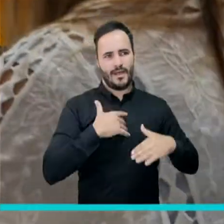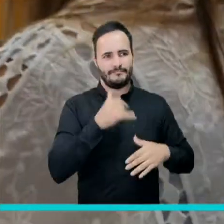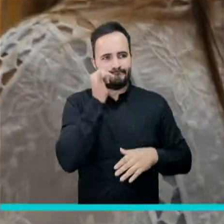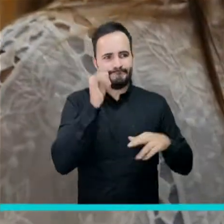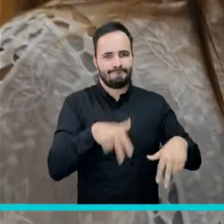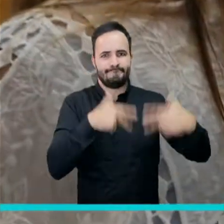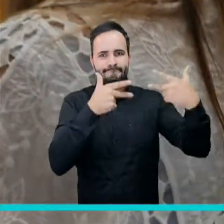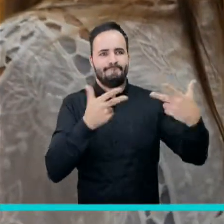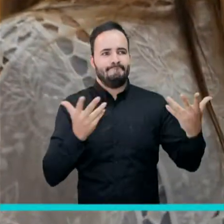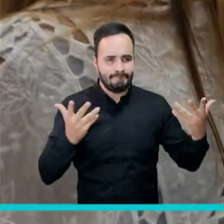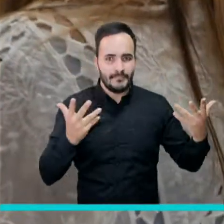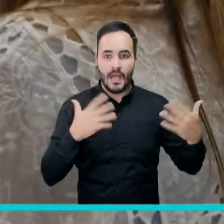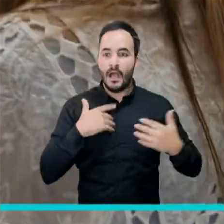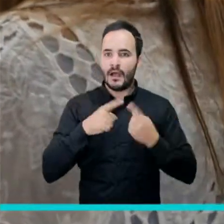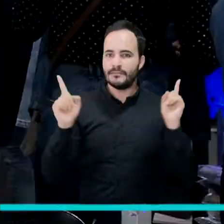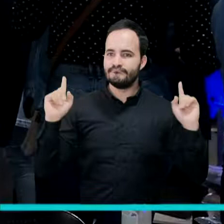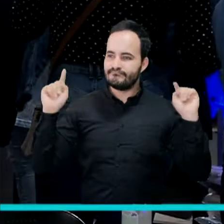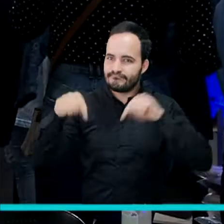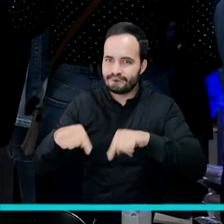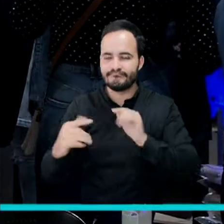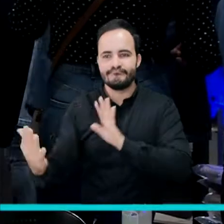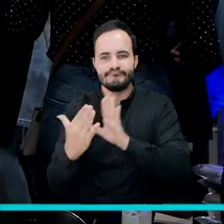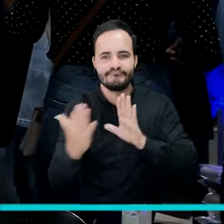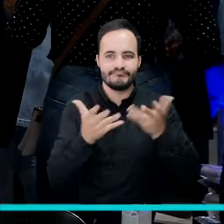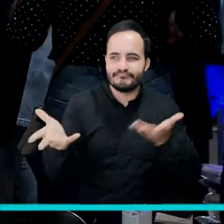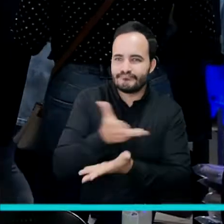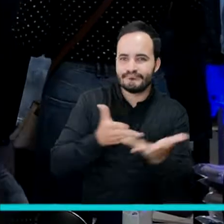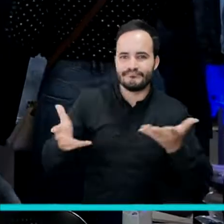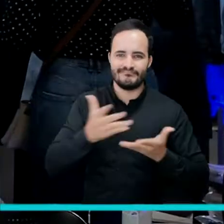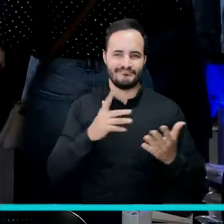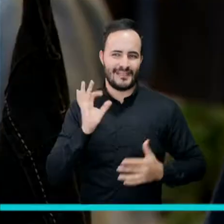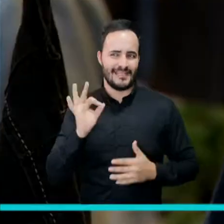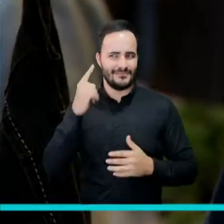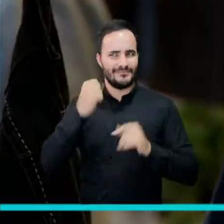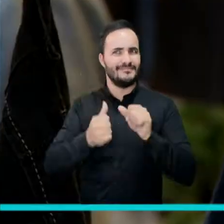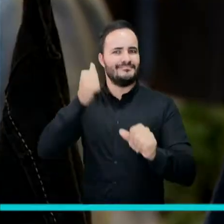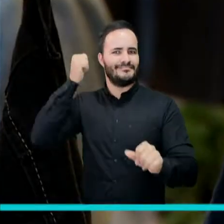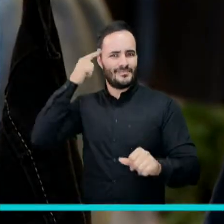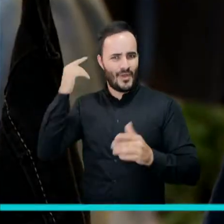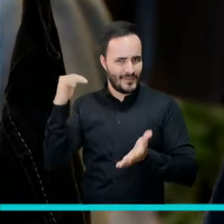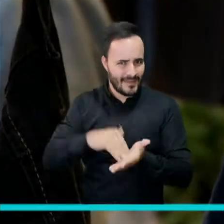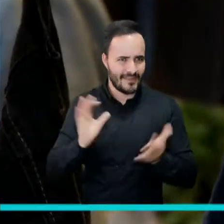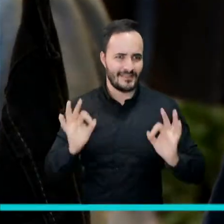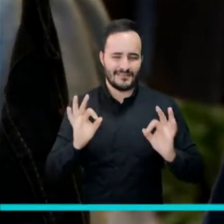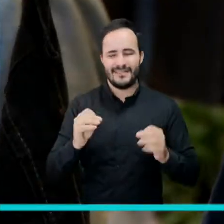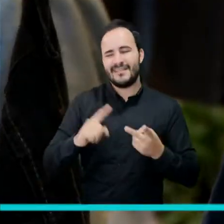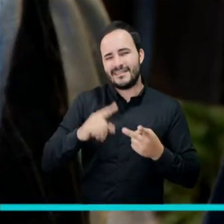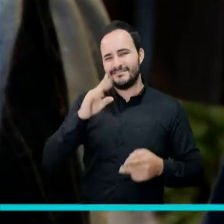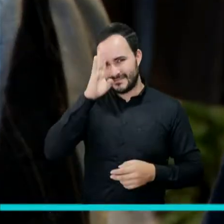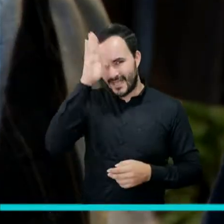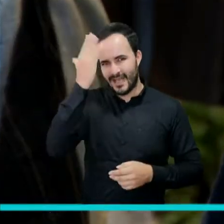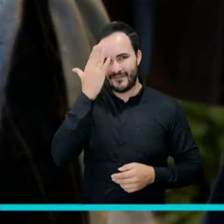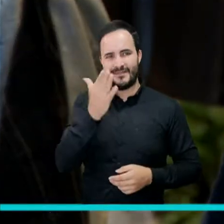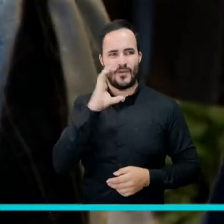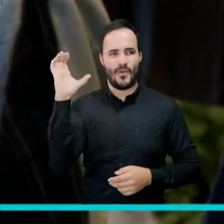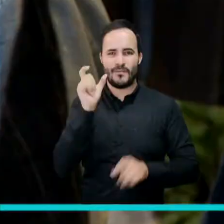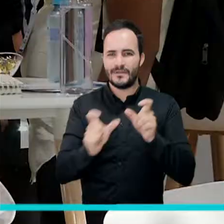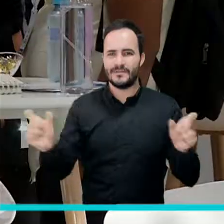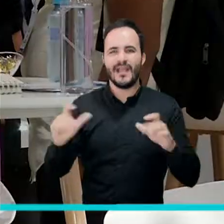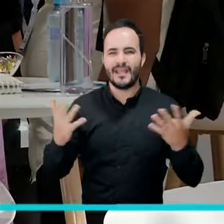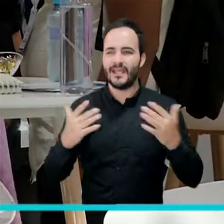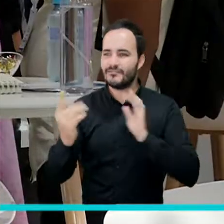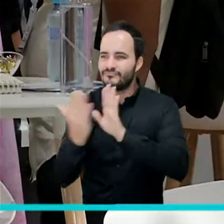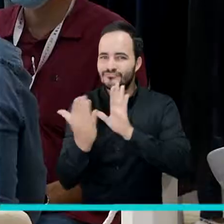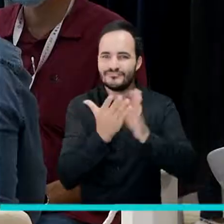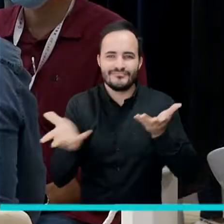comercial que hacen todos estos empresarios vuelve a la normalidad y a lo que estamos muy acostumbrados también nosotros los colombianos, que es el tú a tú.